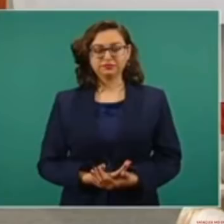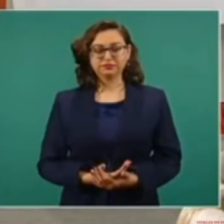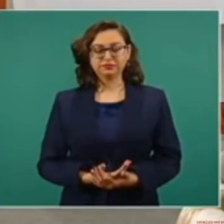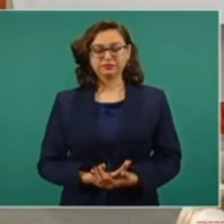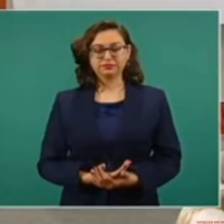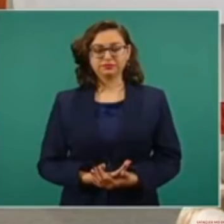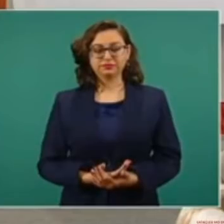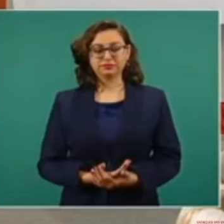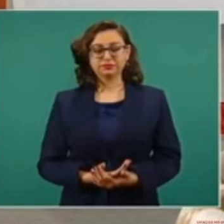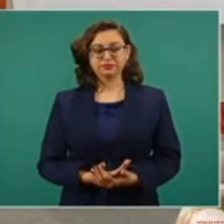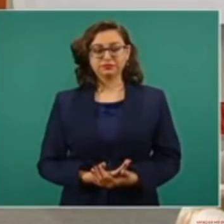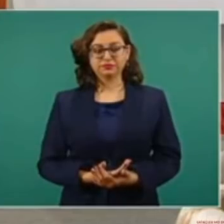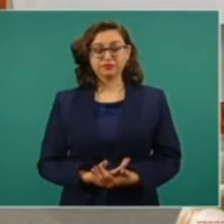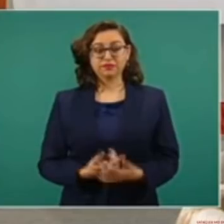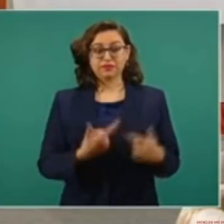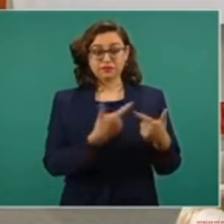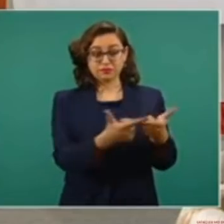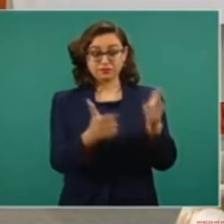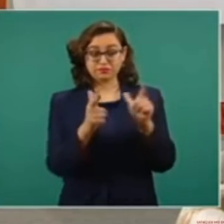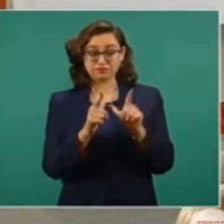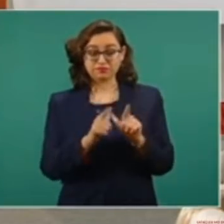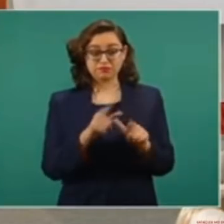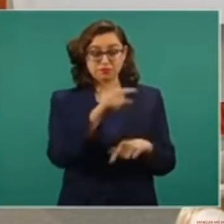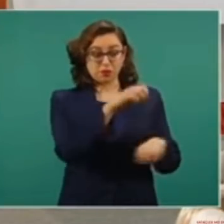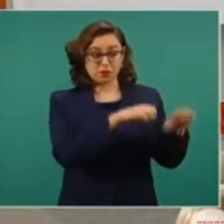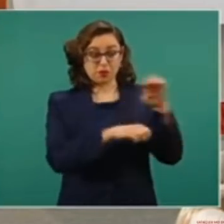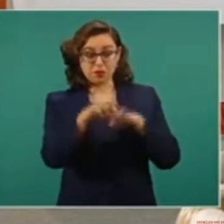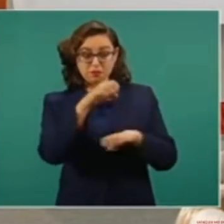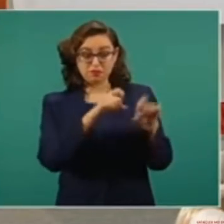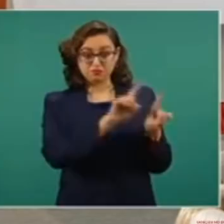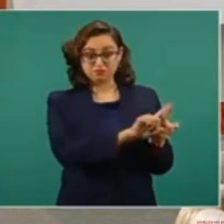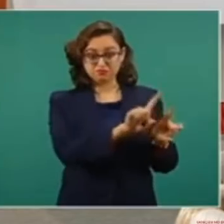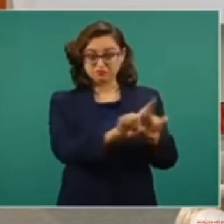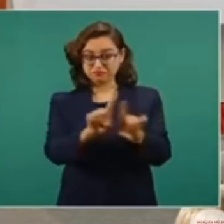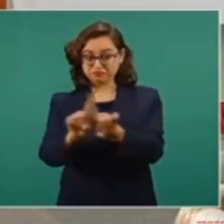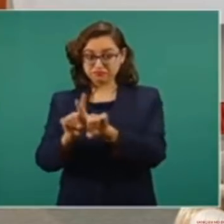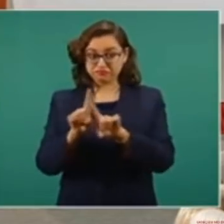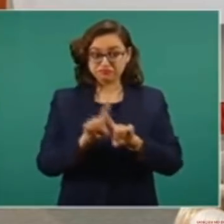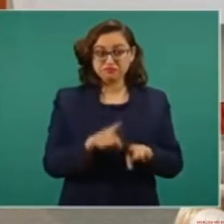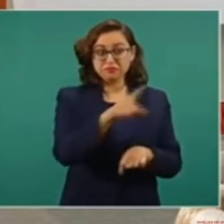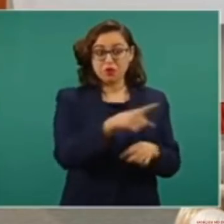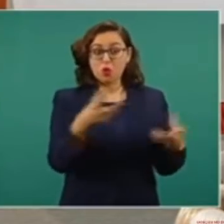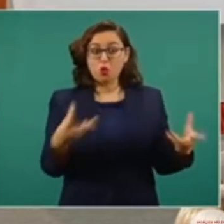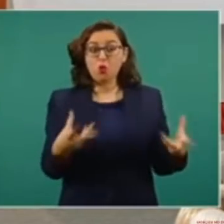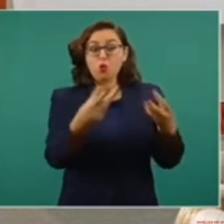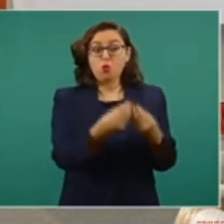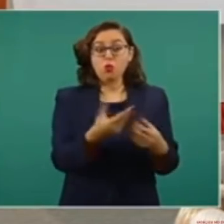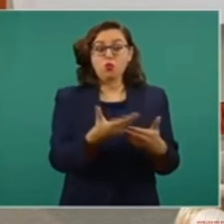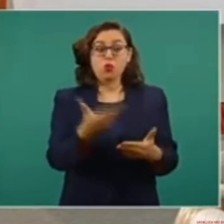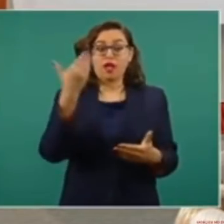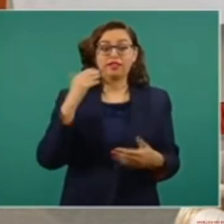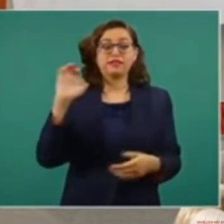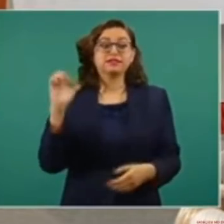Un grupo de empresarios e intelectuales que fueron colaboradores en secretarías u organismos a los sexenios de Carlos Salinas,